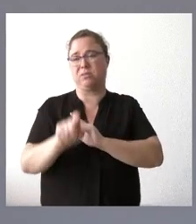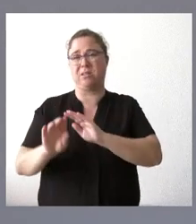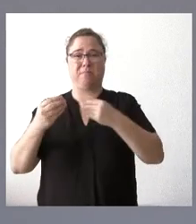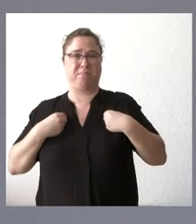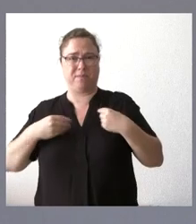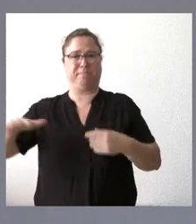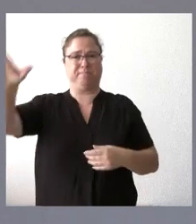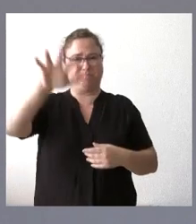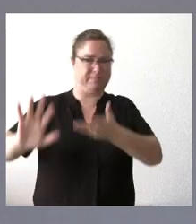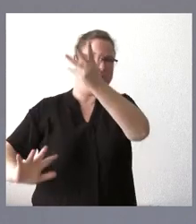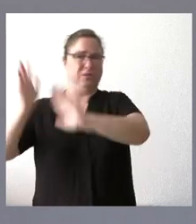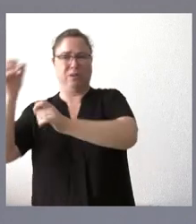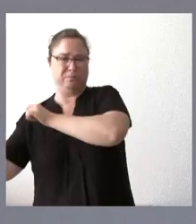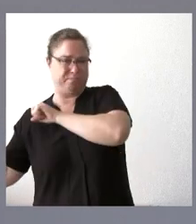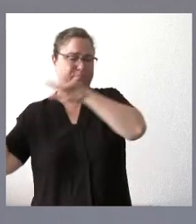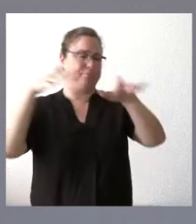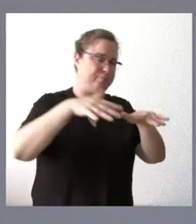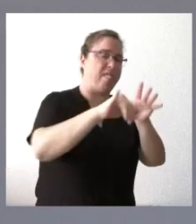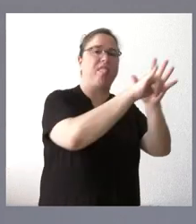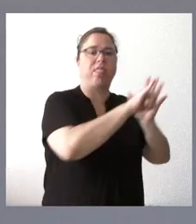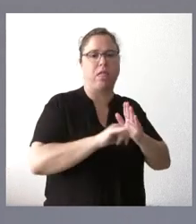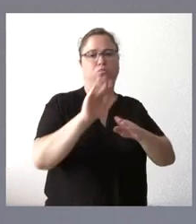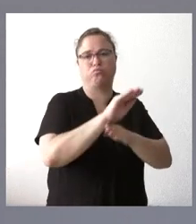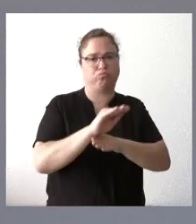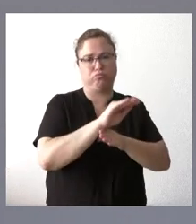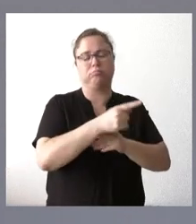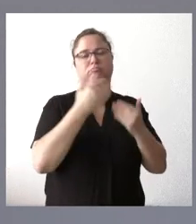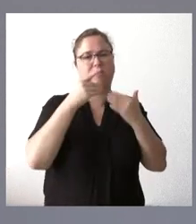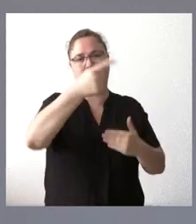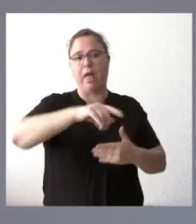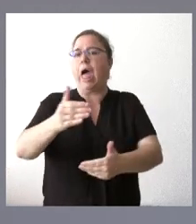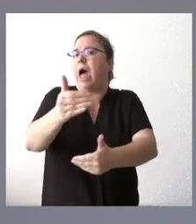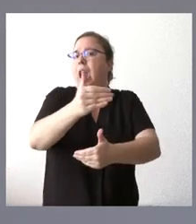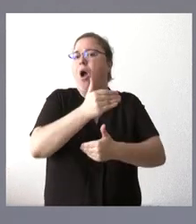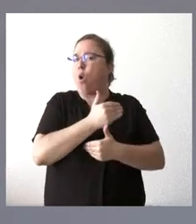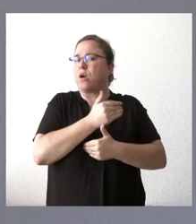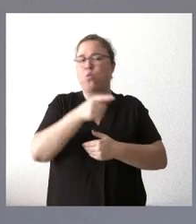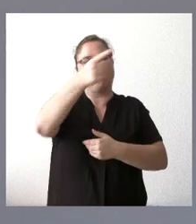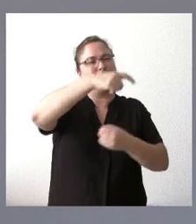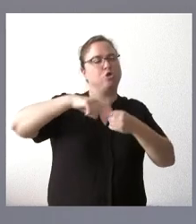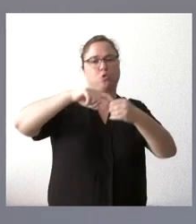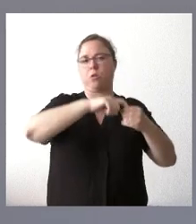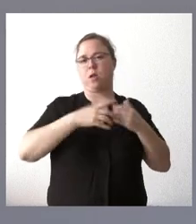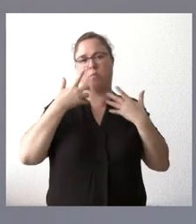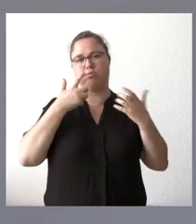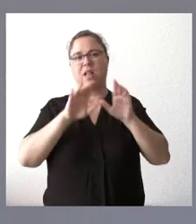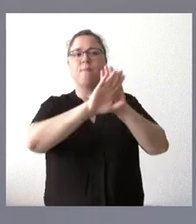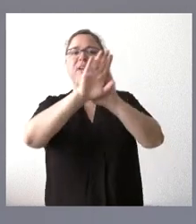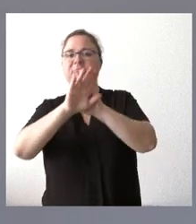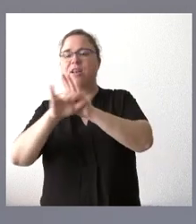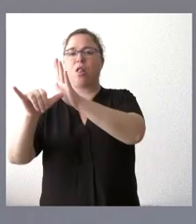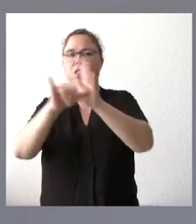que han tenido que ser desalojadas en sus hogares y que han sido acogidas en un esfuerzo de solidaridad en otros municipios de nuestra